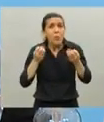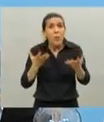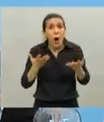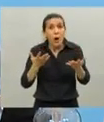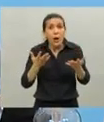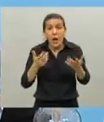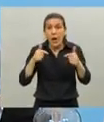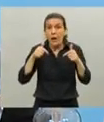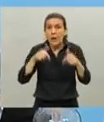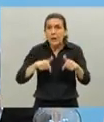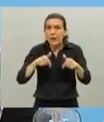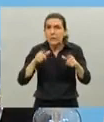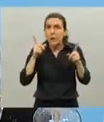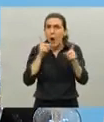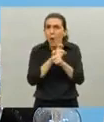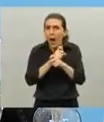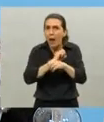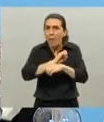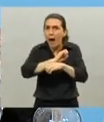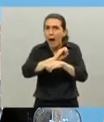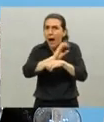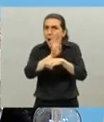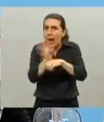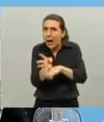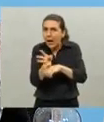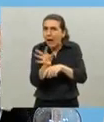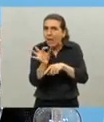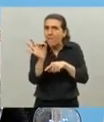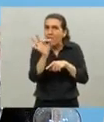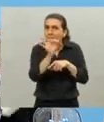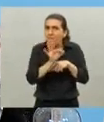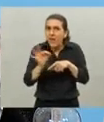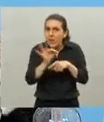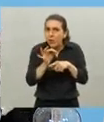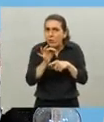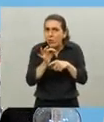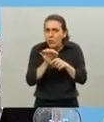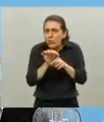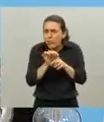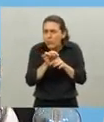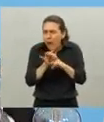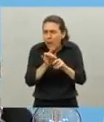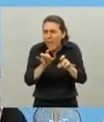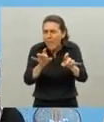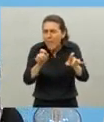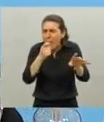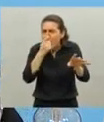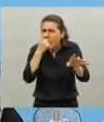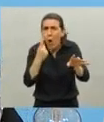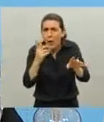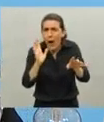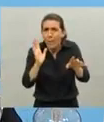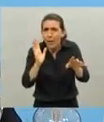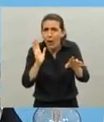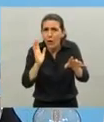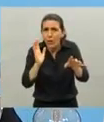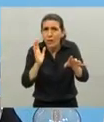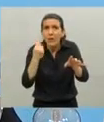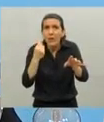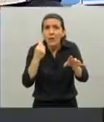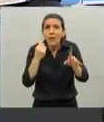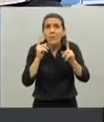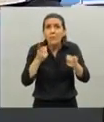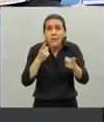que estamos enfrentando es un virus que se propaga con mucha velocidad en un espacio geográficamente